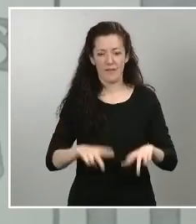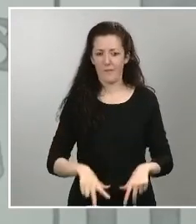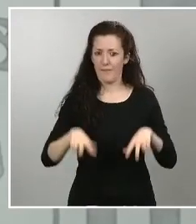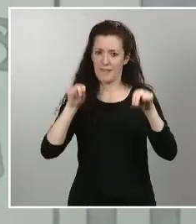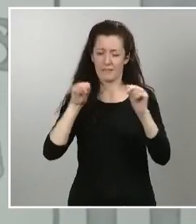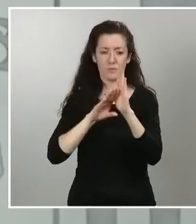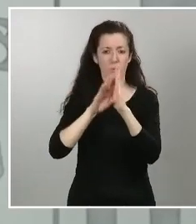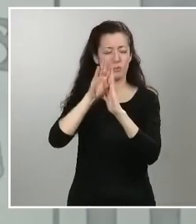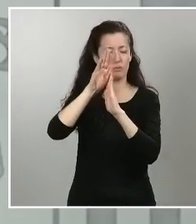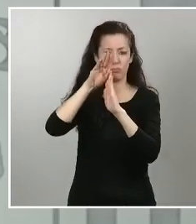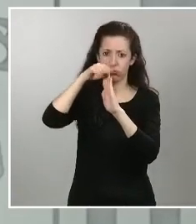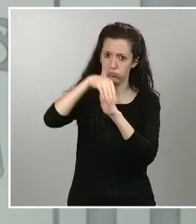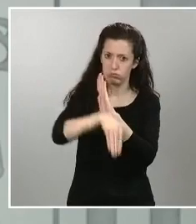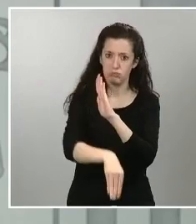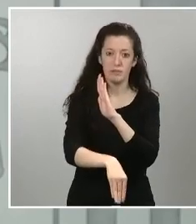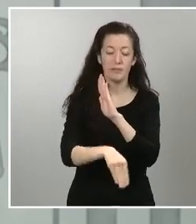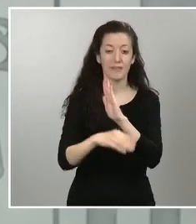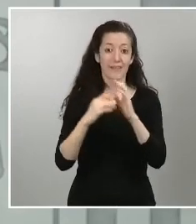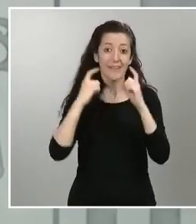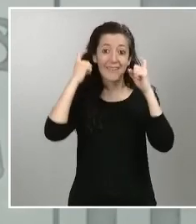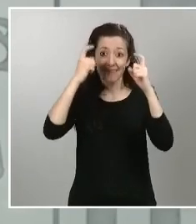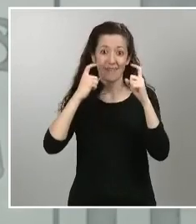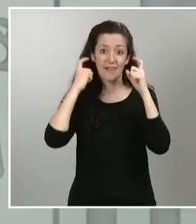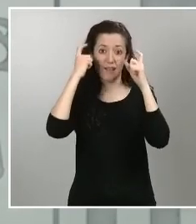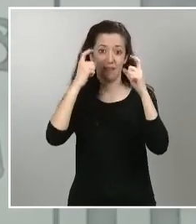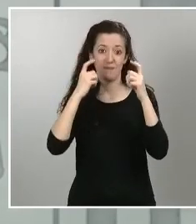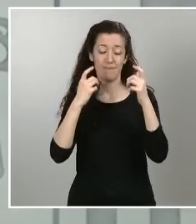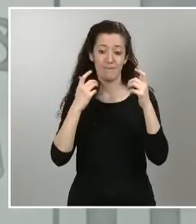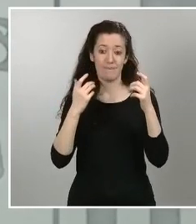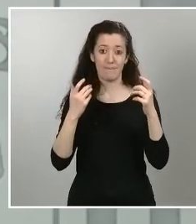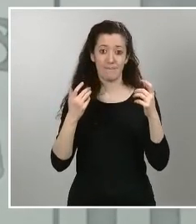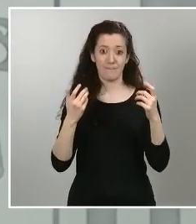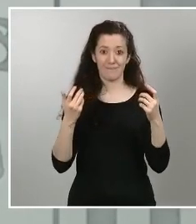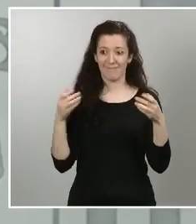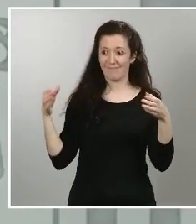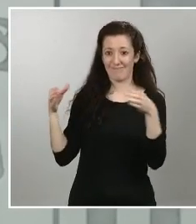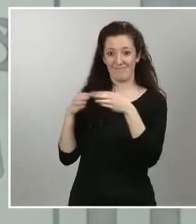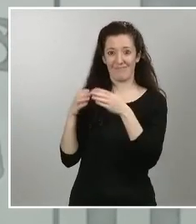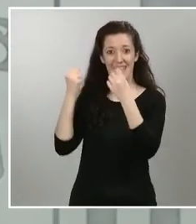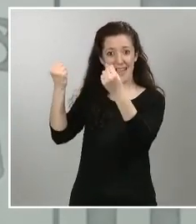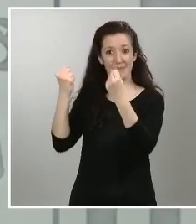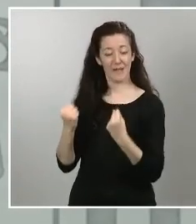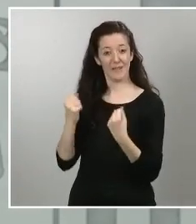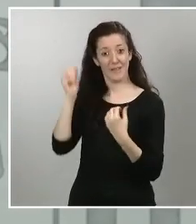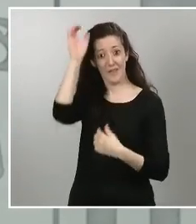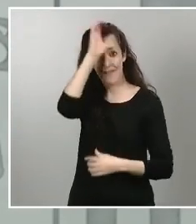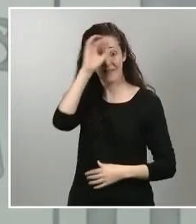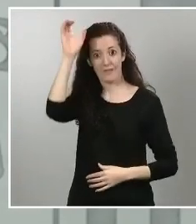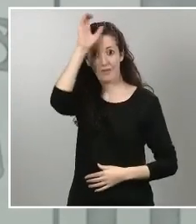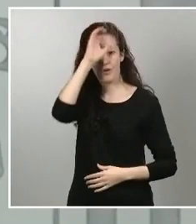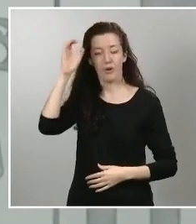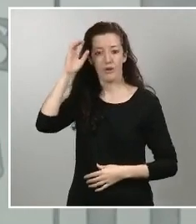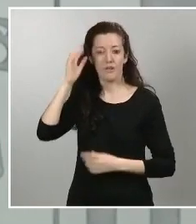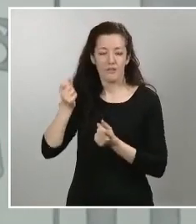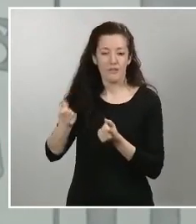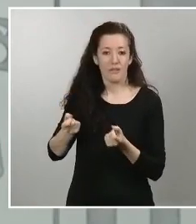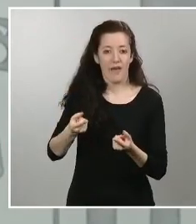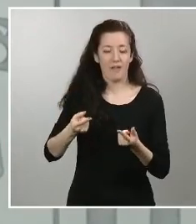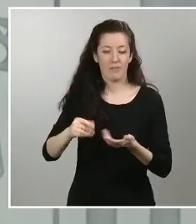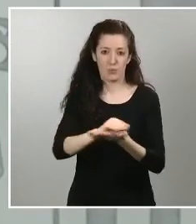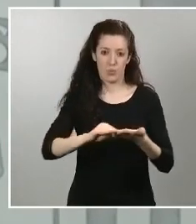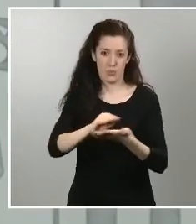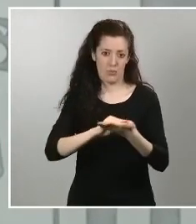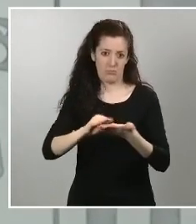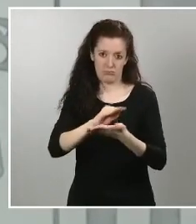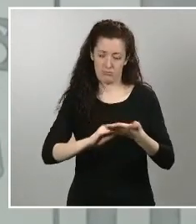también que el conjunto de la comunidad científica aporte una solución definitiva y decir que